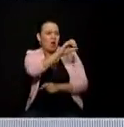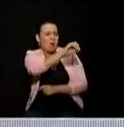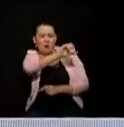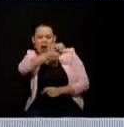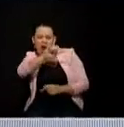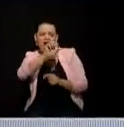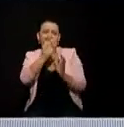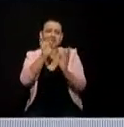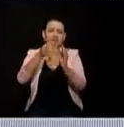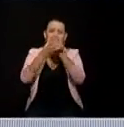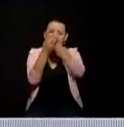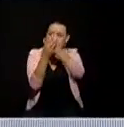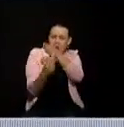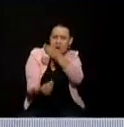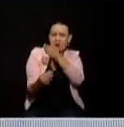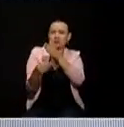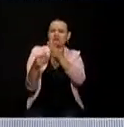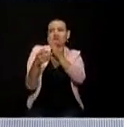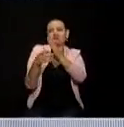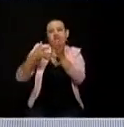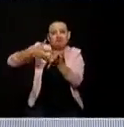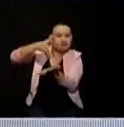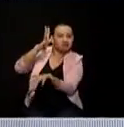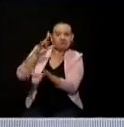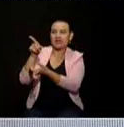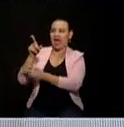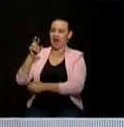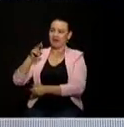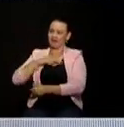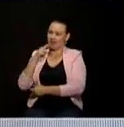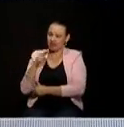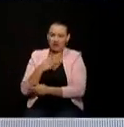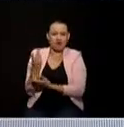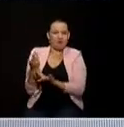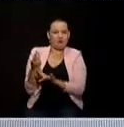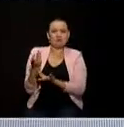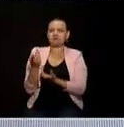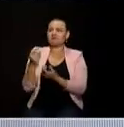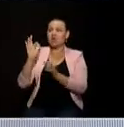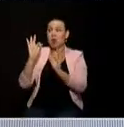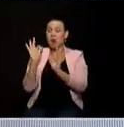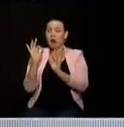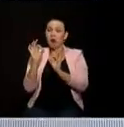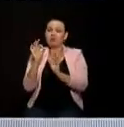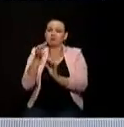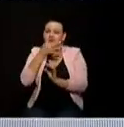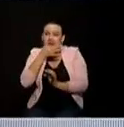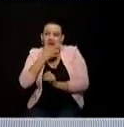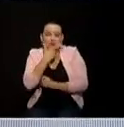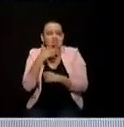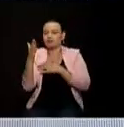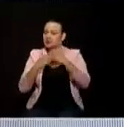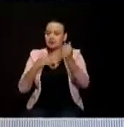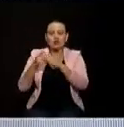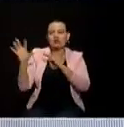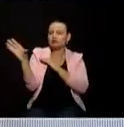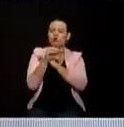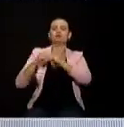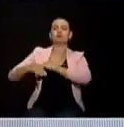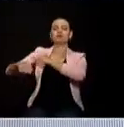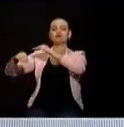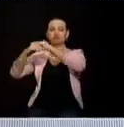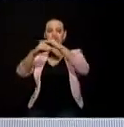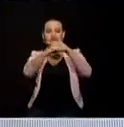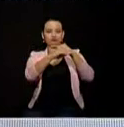económica de la religión de la raza de la inclinación sexual eso es lo que yo pienso ahora